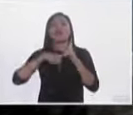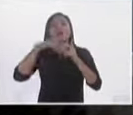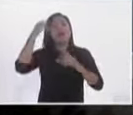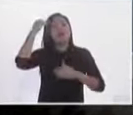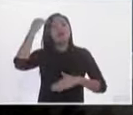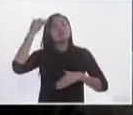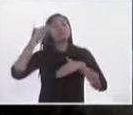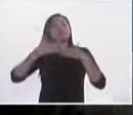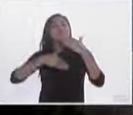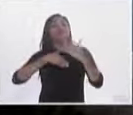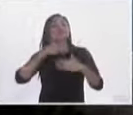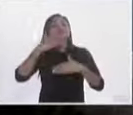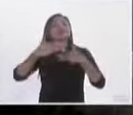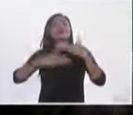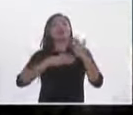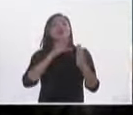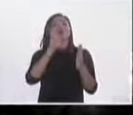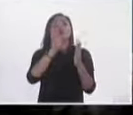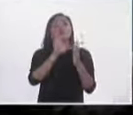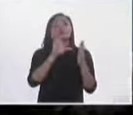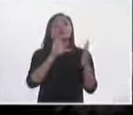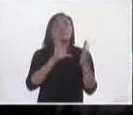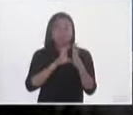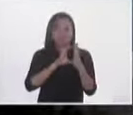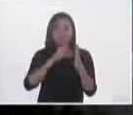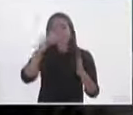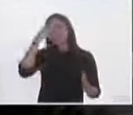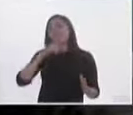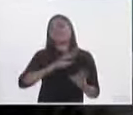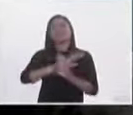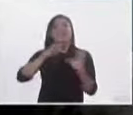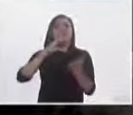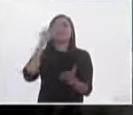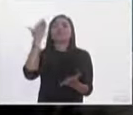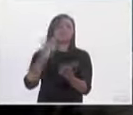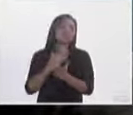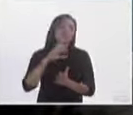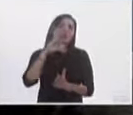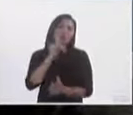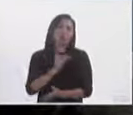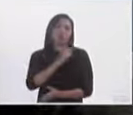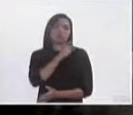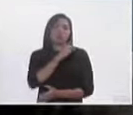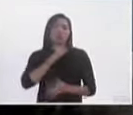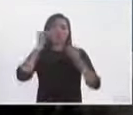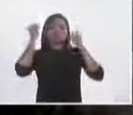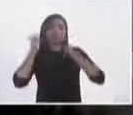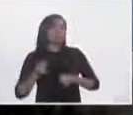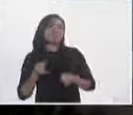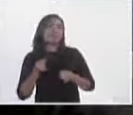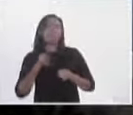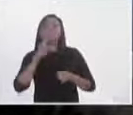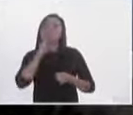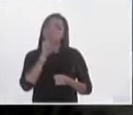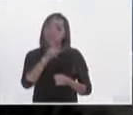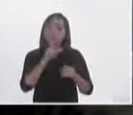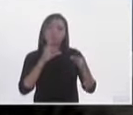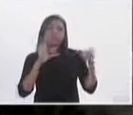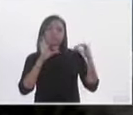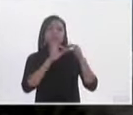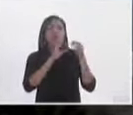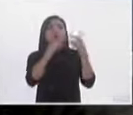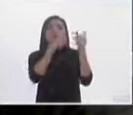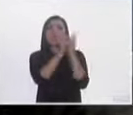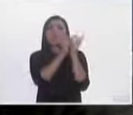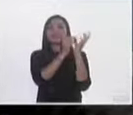políticos precisamente para desprivatizar, digamos, el fenómeno de los candidatos independientes. El tema, en